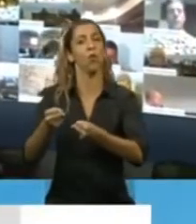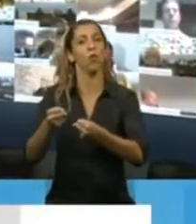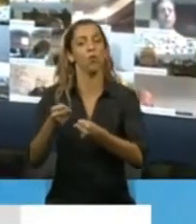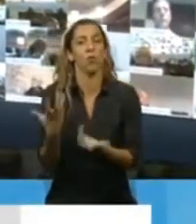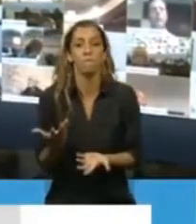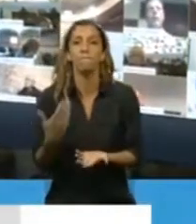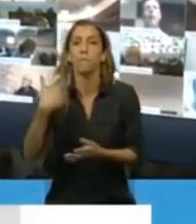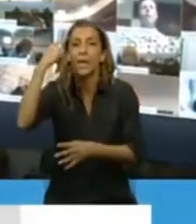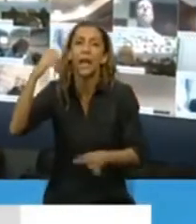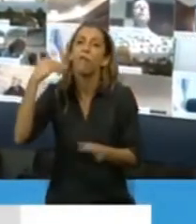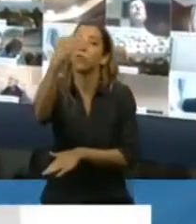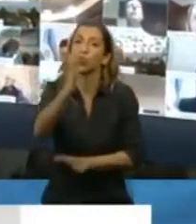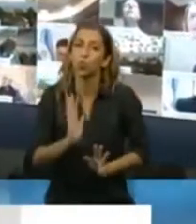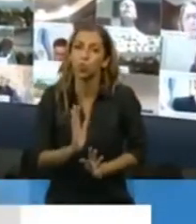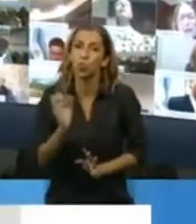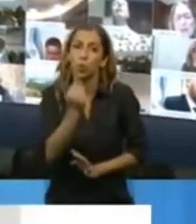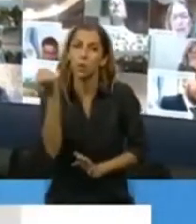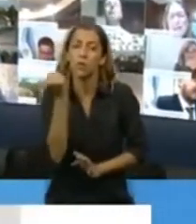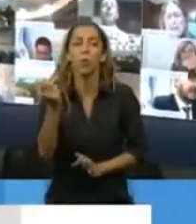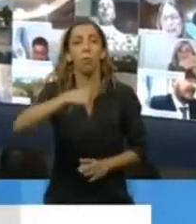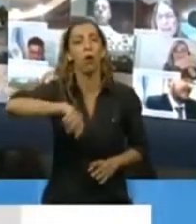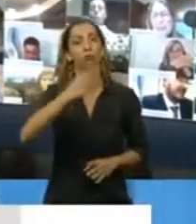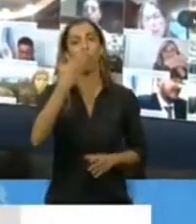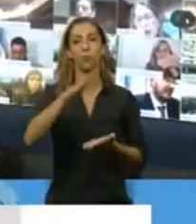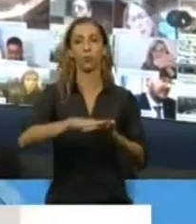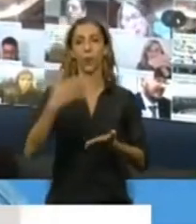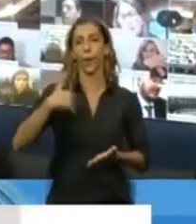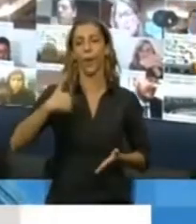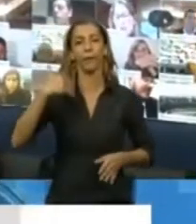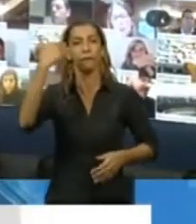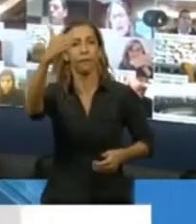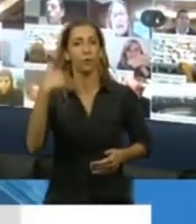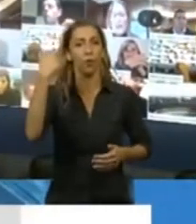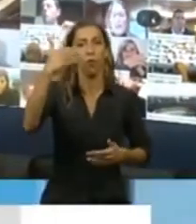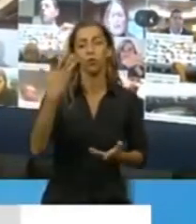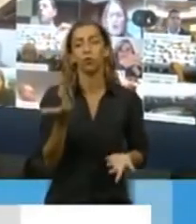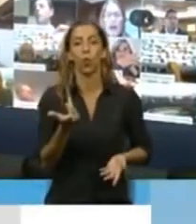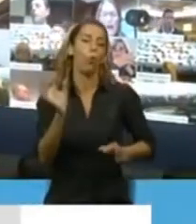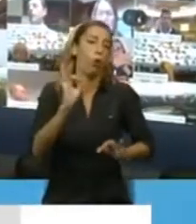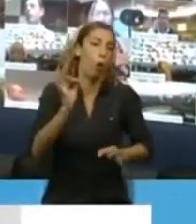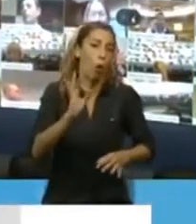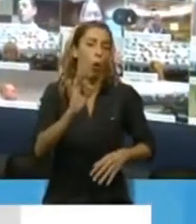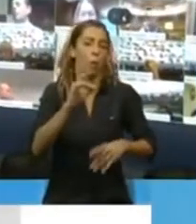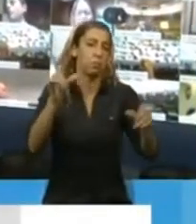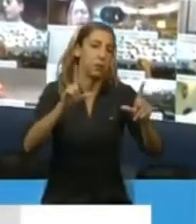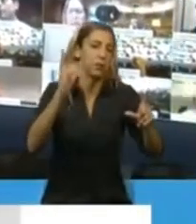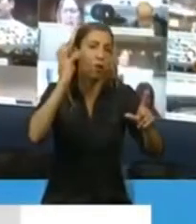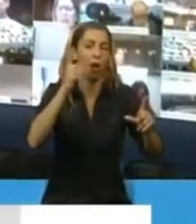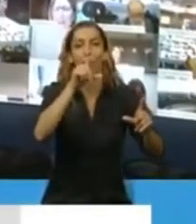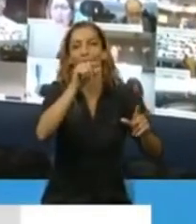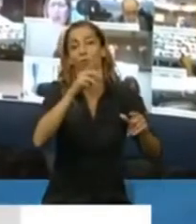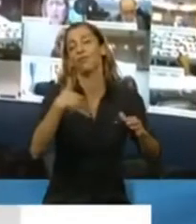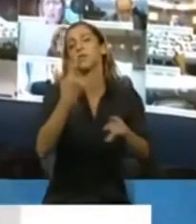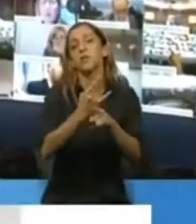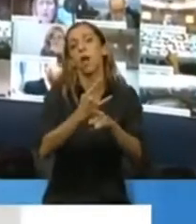después, del que tanto hablamos en los medios o en las redes sociales, tenga siempre como prioridad la